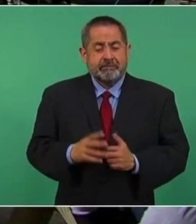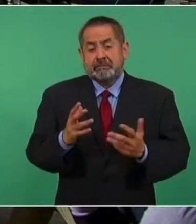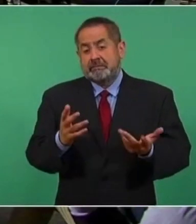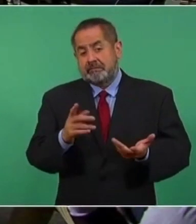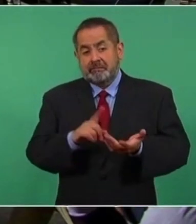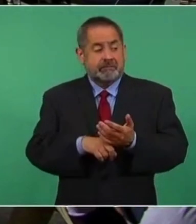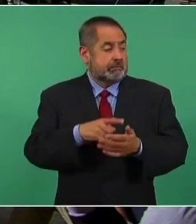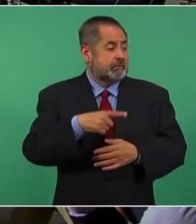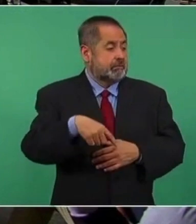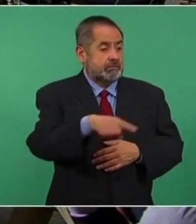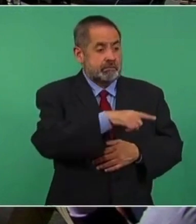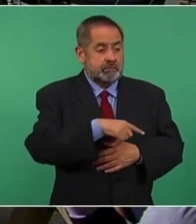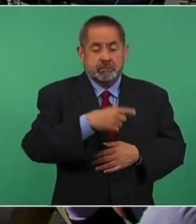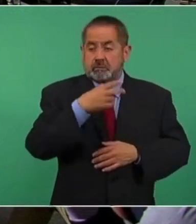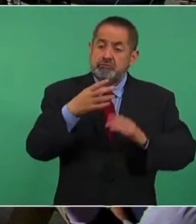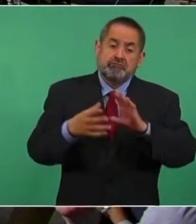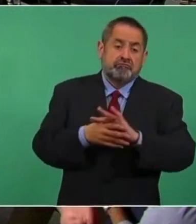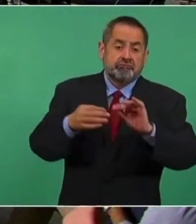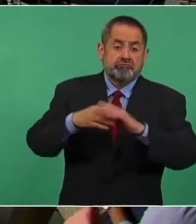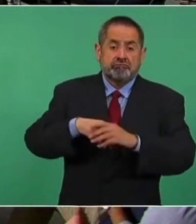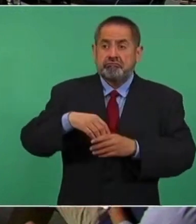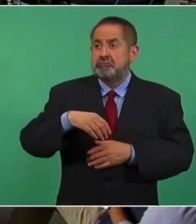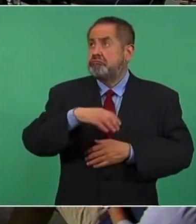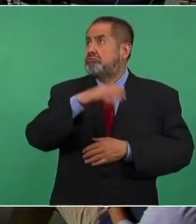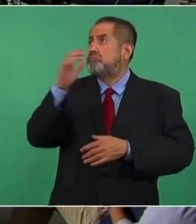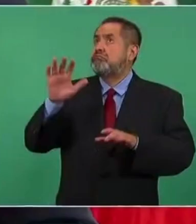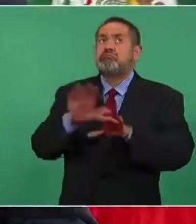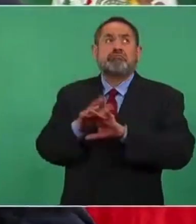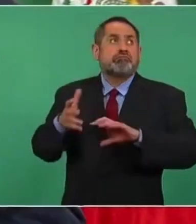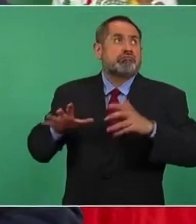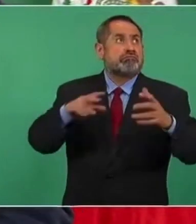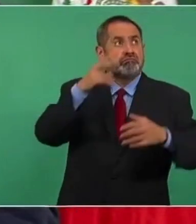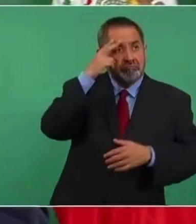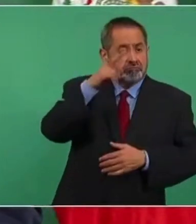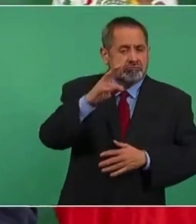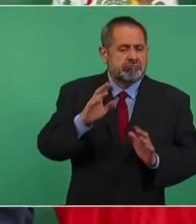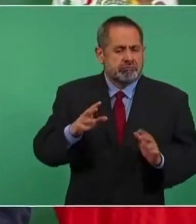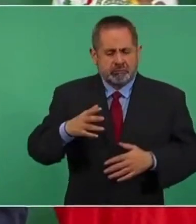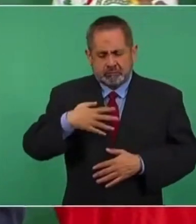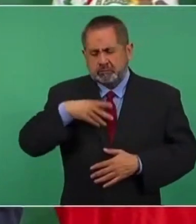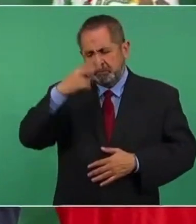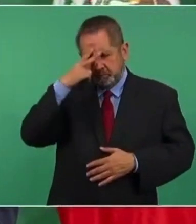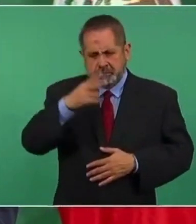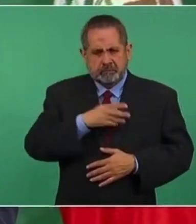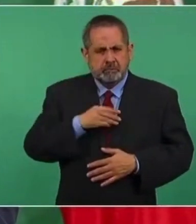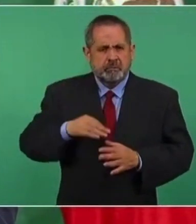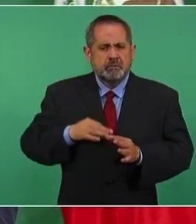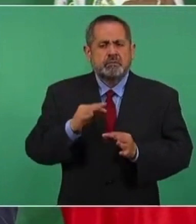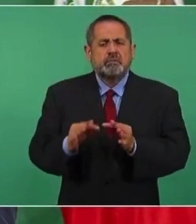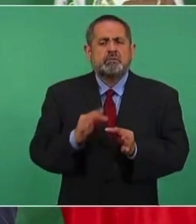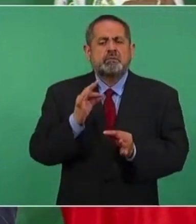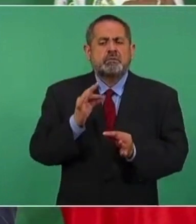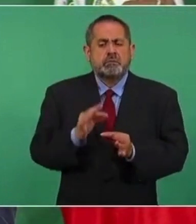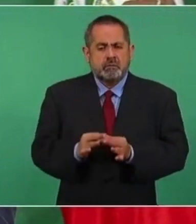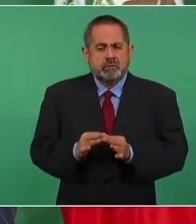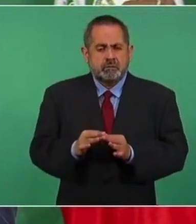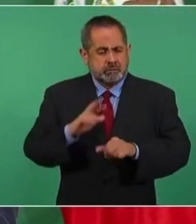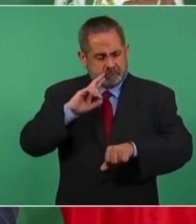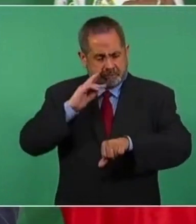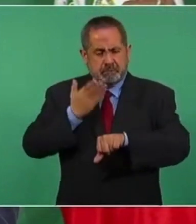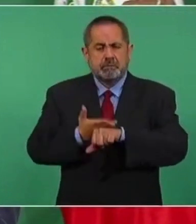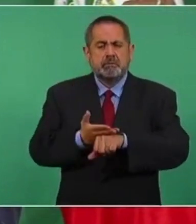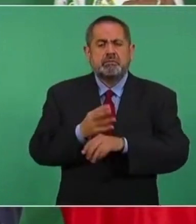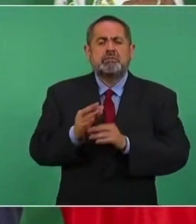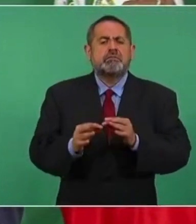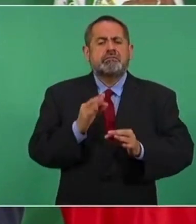habla de cambio climático y el papel de México, nosotros estamos actuando de manera responsable